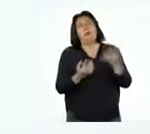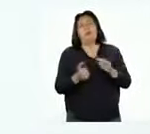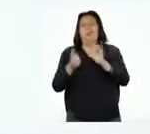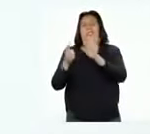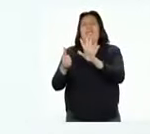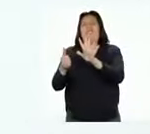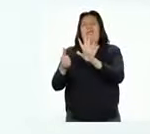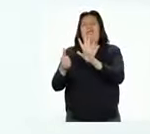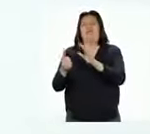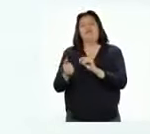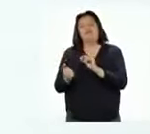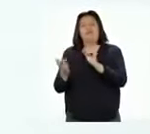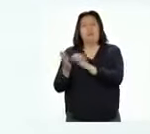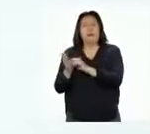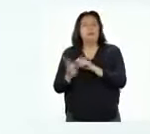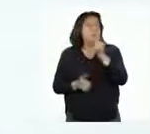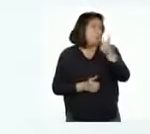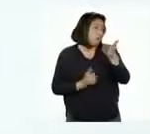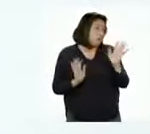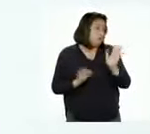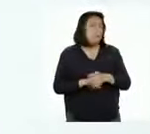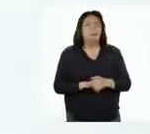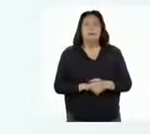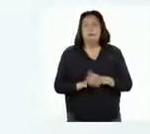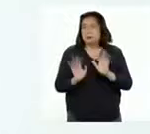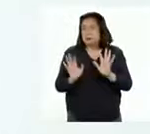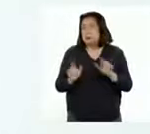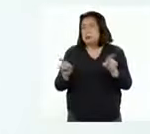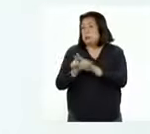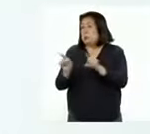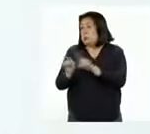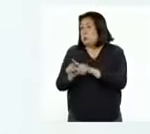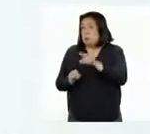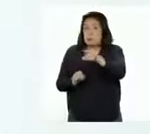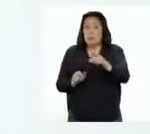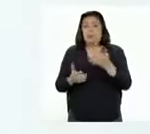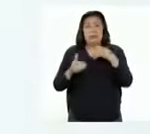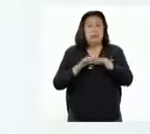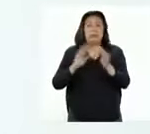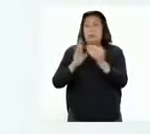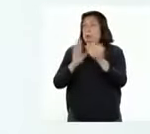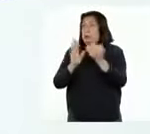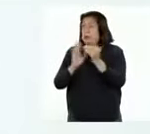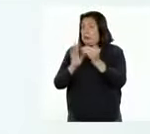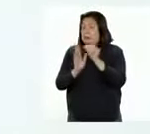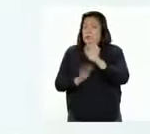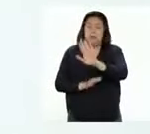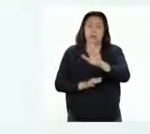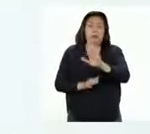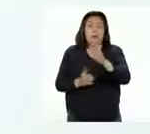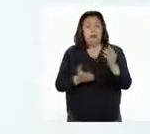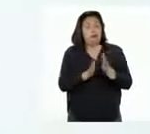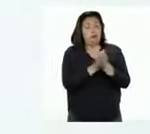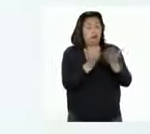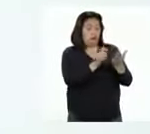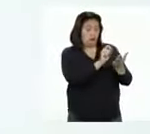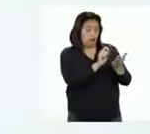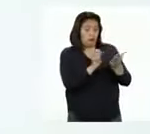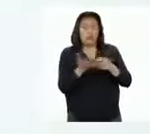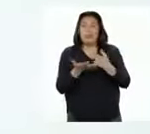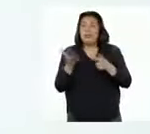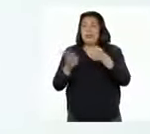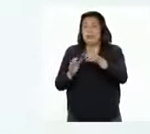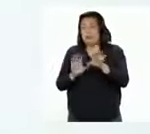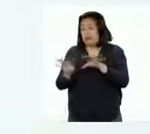seis espacios. Bueno, Patty, lo mismo pueden hacer en casa a partir de sus anotaciones y de los